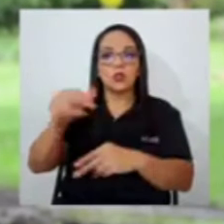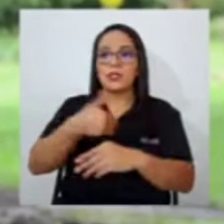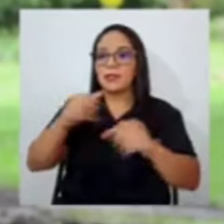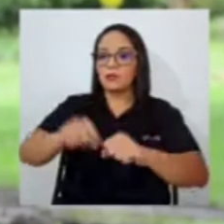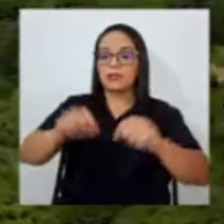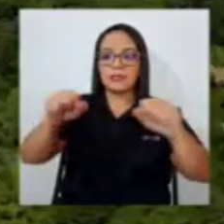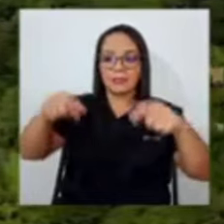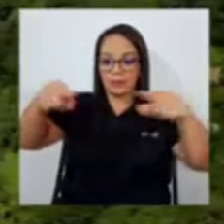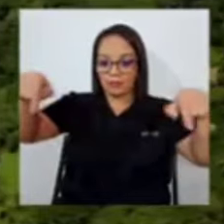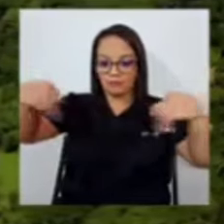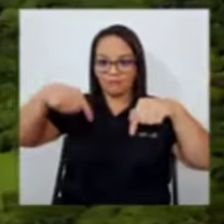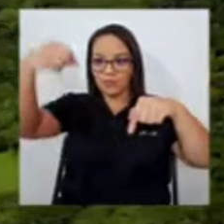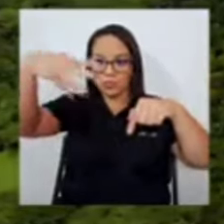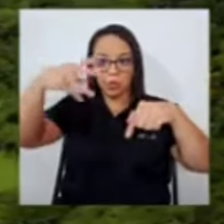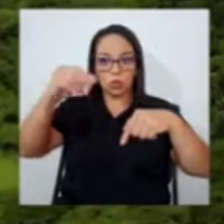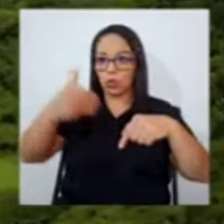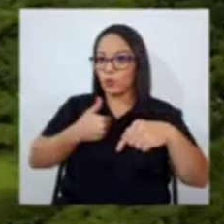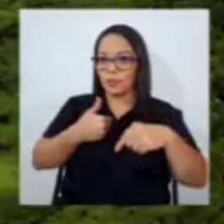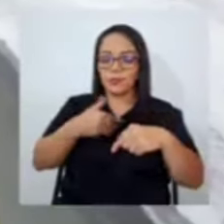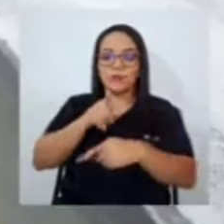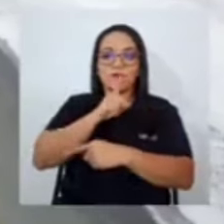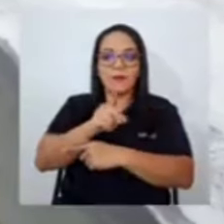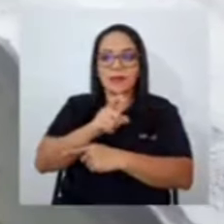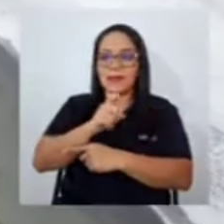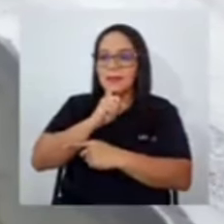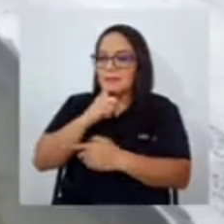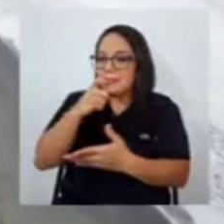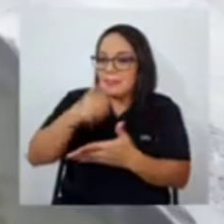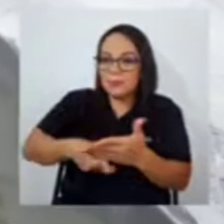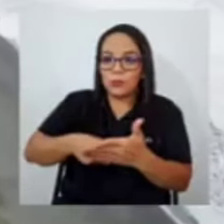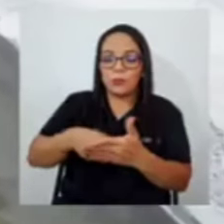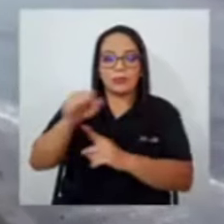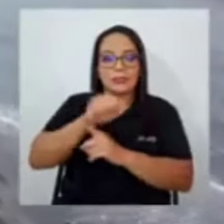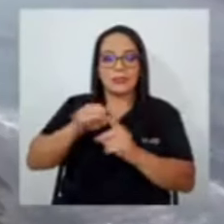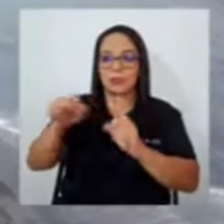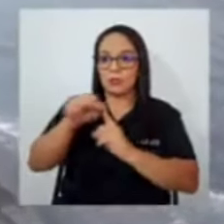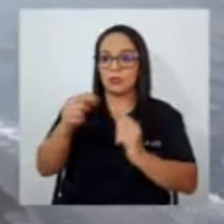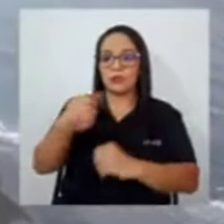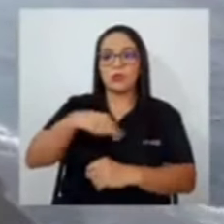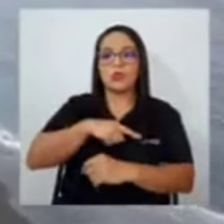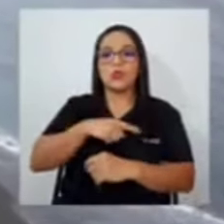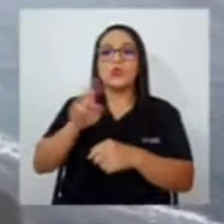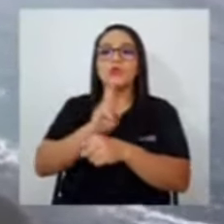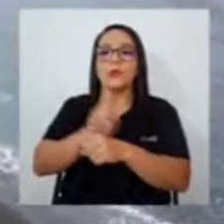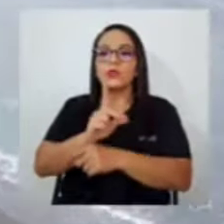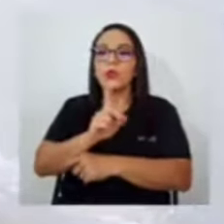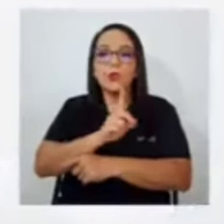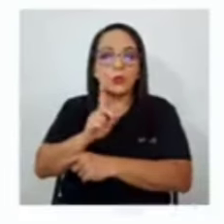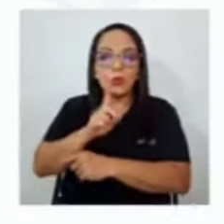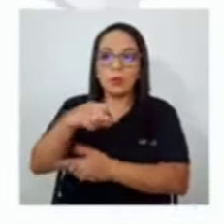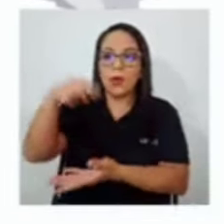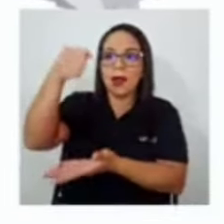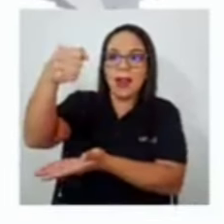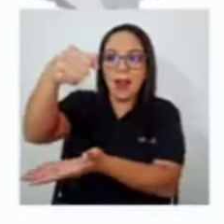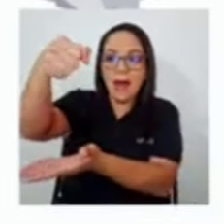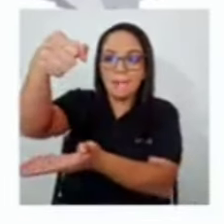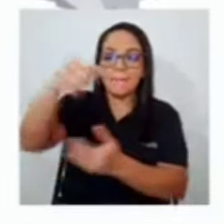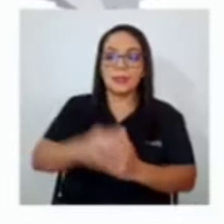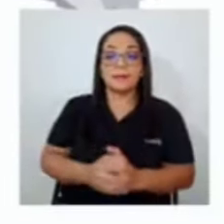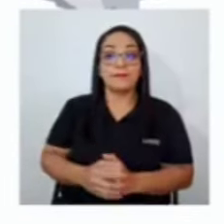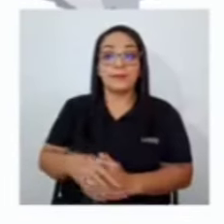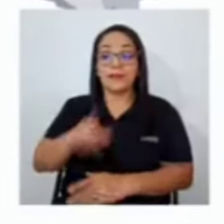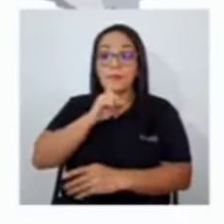panes solares. En realidad ha sido muy duro, nos alumbramos con candelas, la mayoría, lámparas. El ICE ha